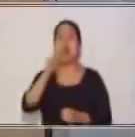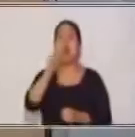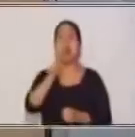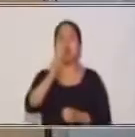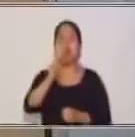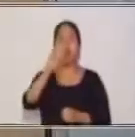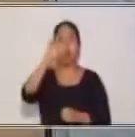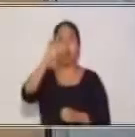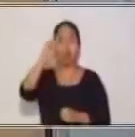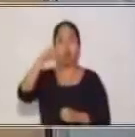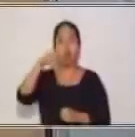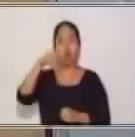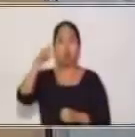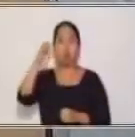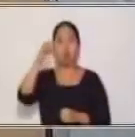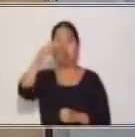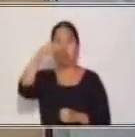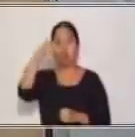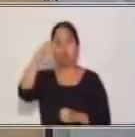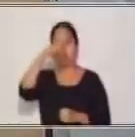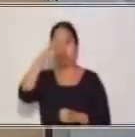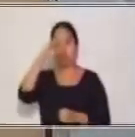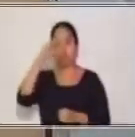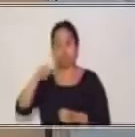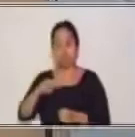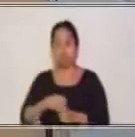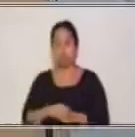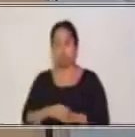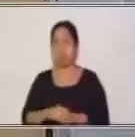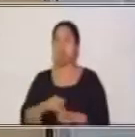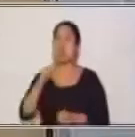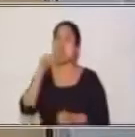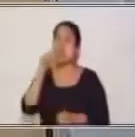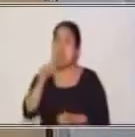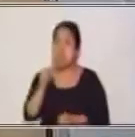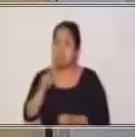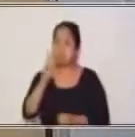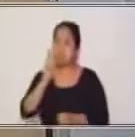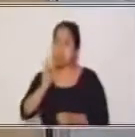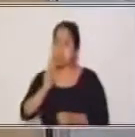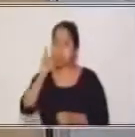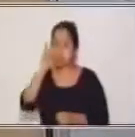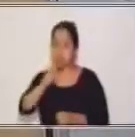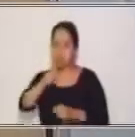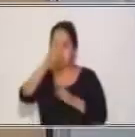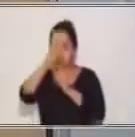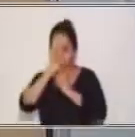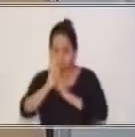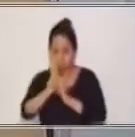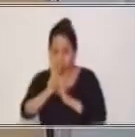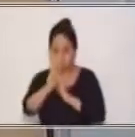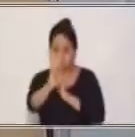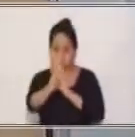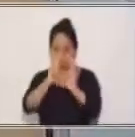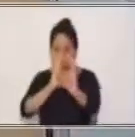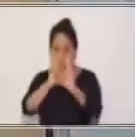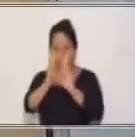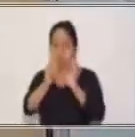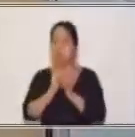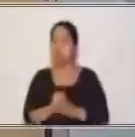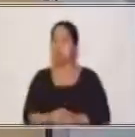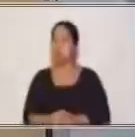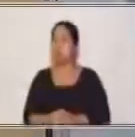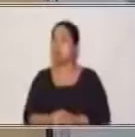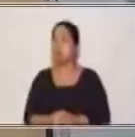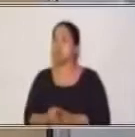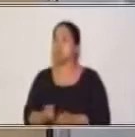Y quiero que observes que en dos de ellas predomina el respeto. Tanto en el usted como en el tú todavía